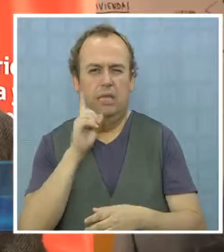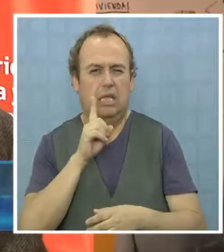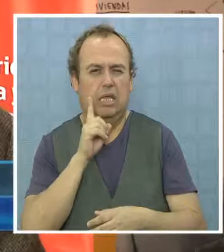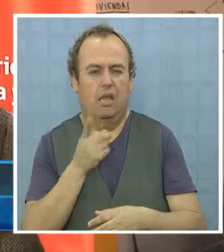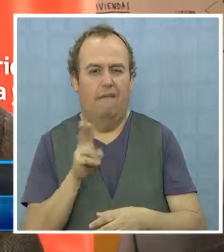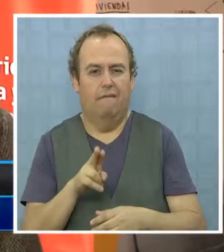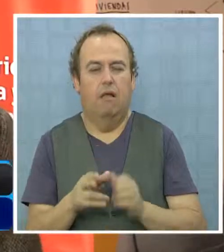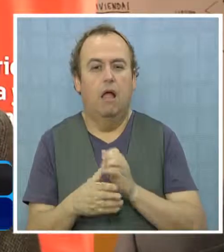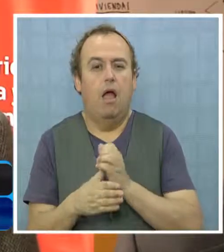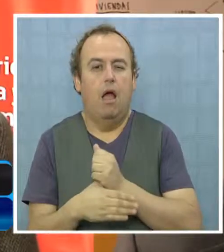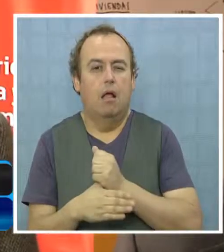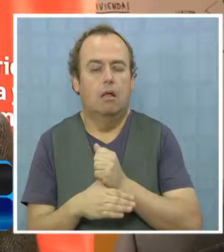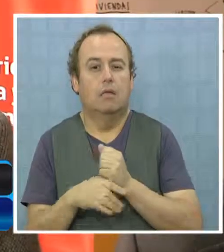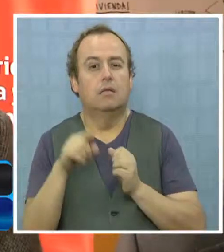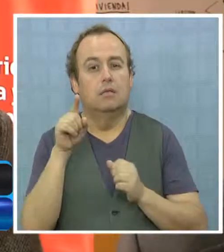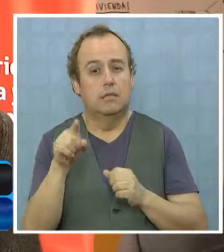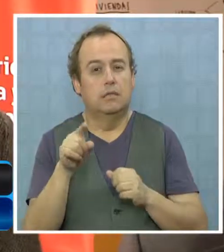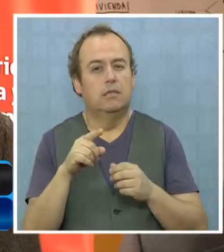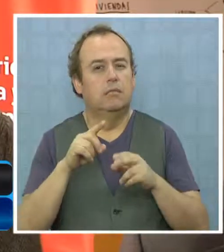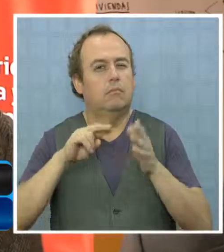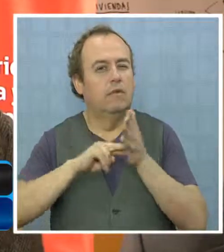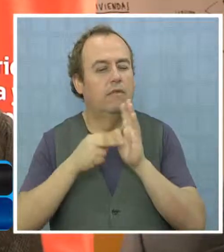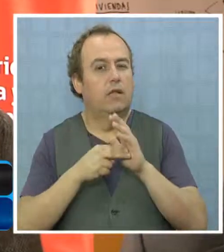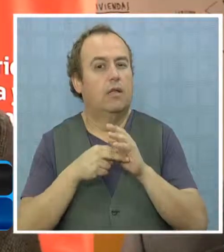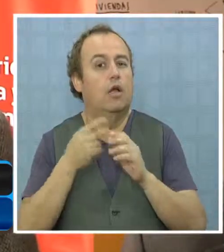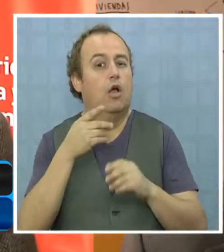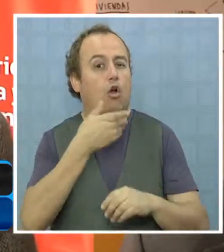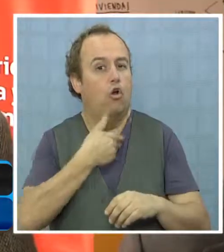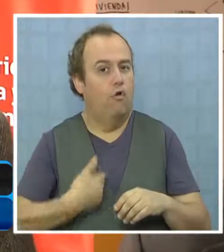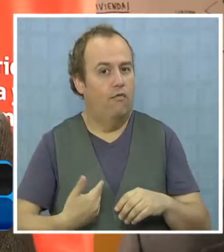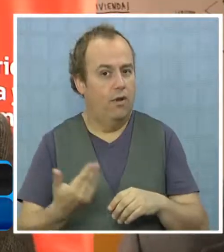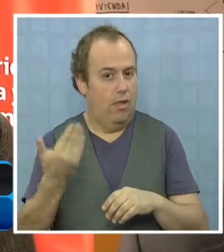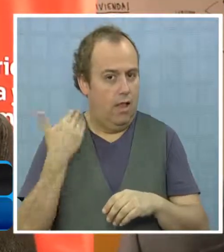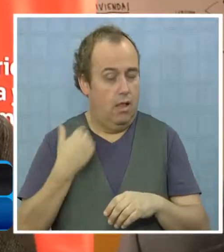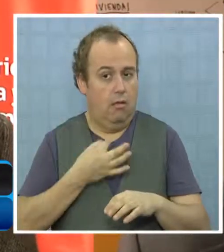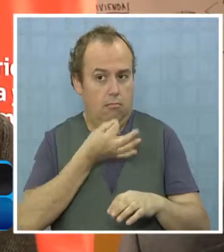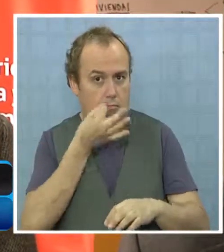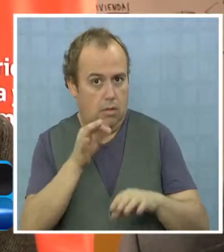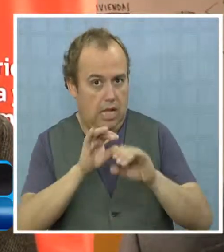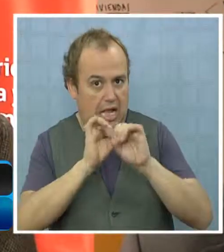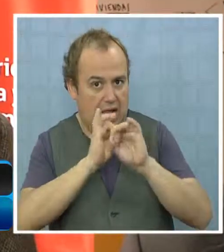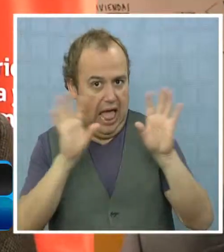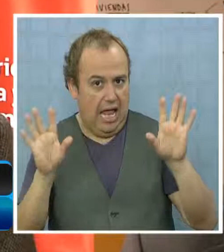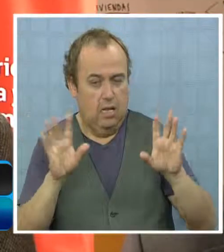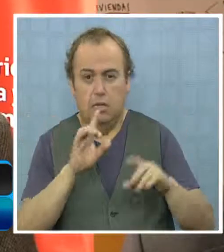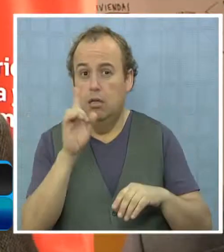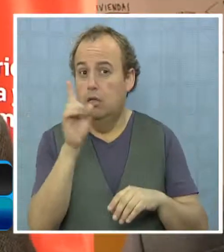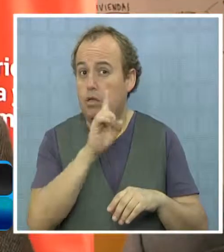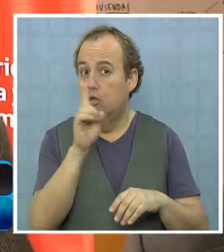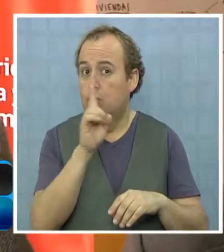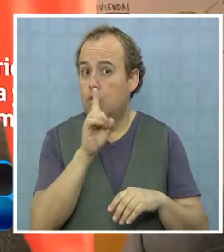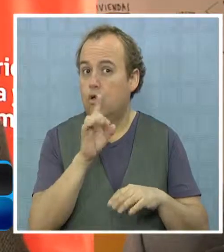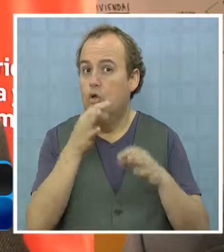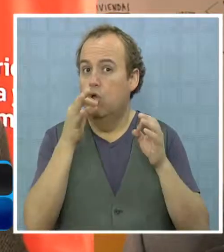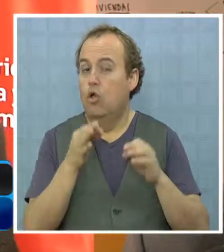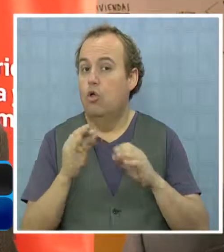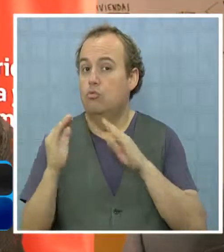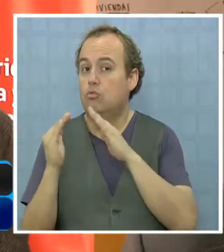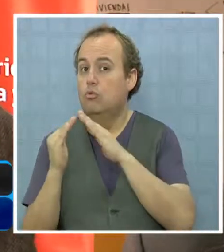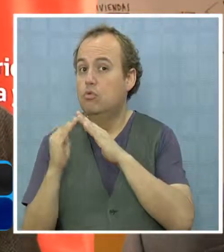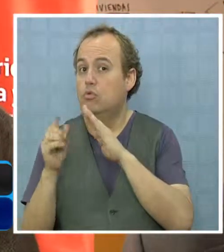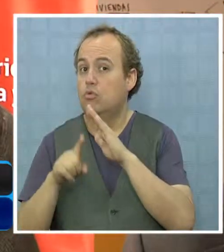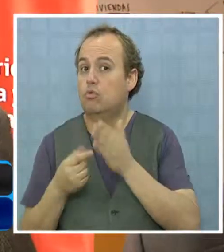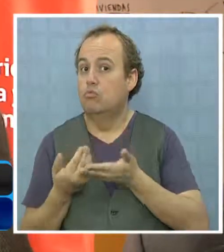casos del gobierno anterior y debo recalcar que no son casos de subsidio habitacional